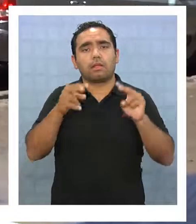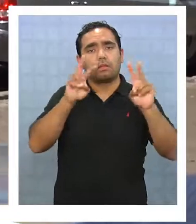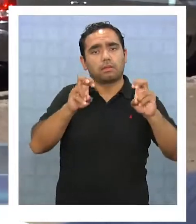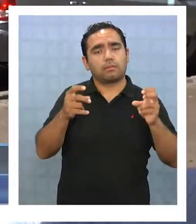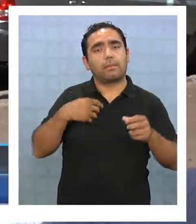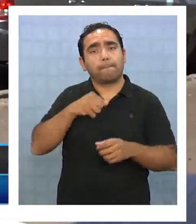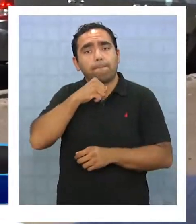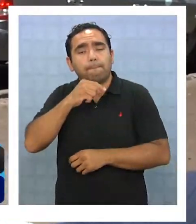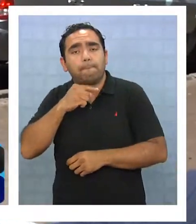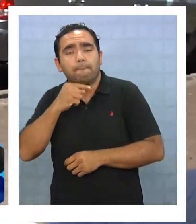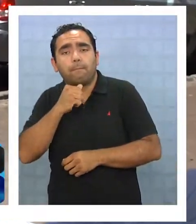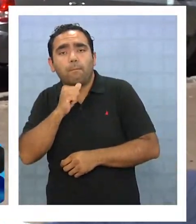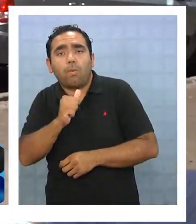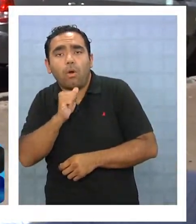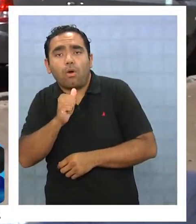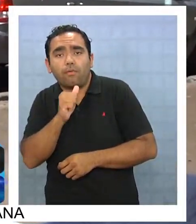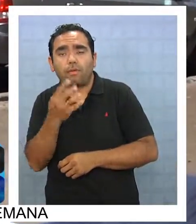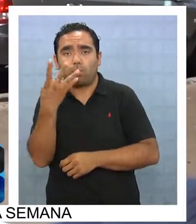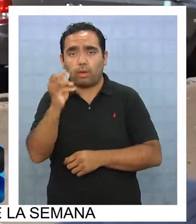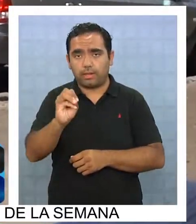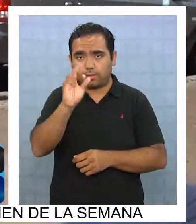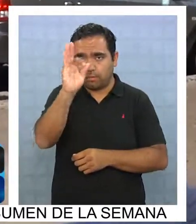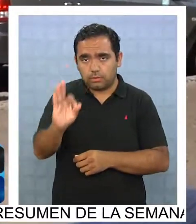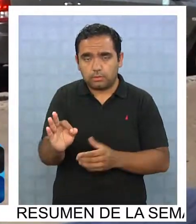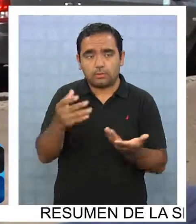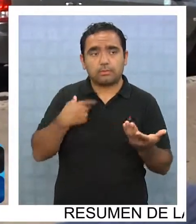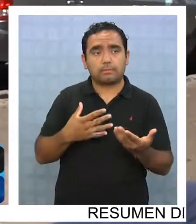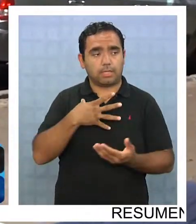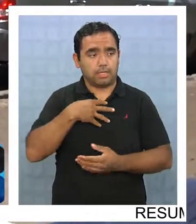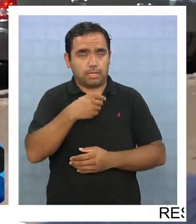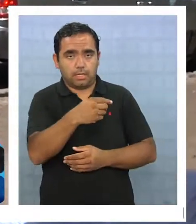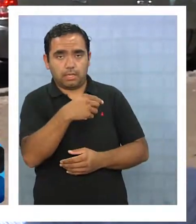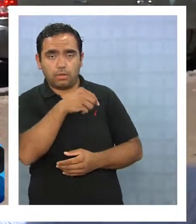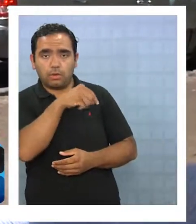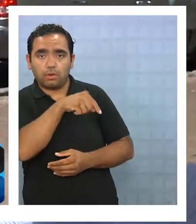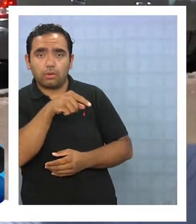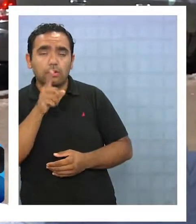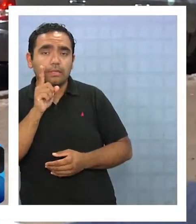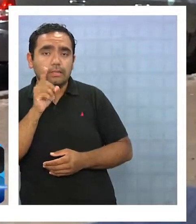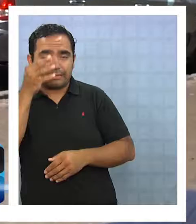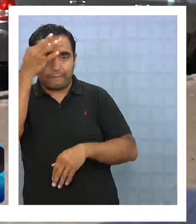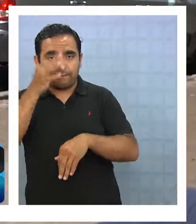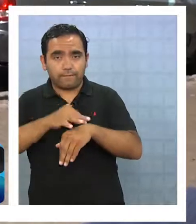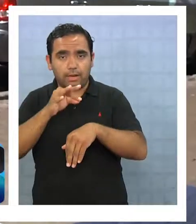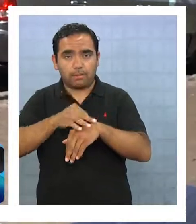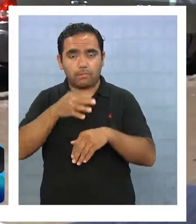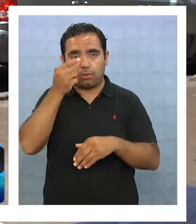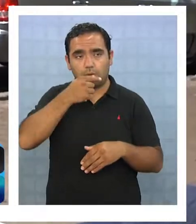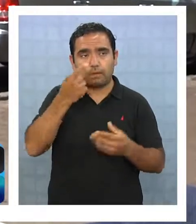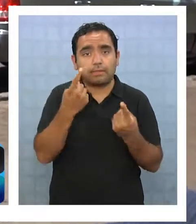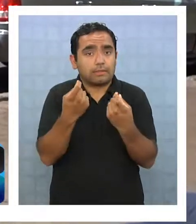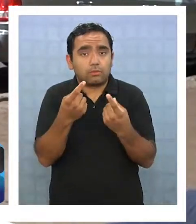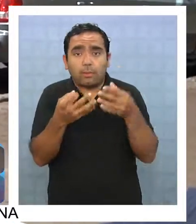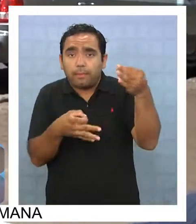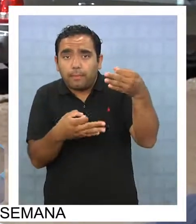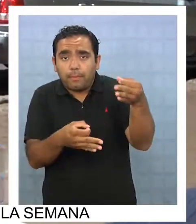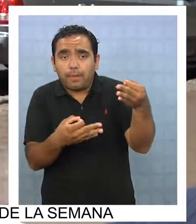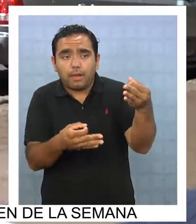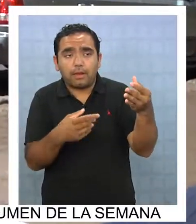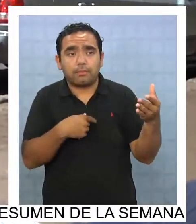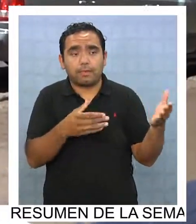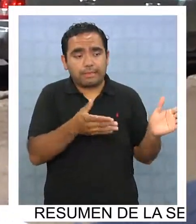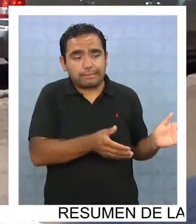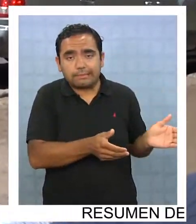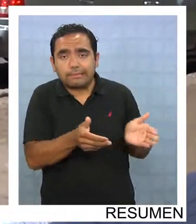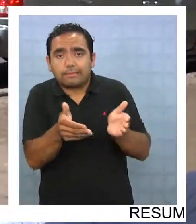de las personas. Entonces, mi hijo lo tengo un poco resfriado, él es de alto riesgo. Y necesito un papel para